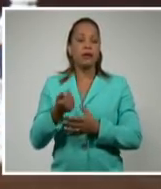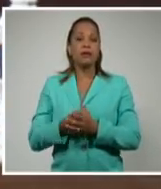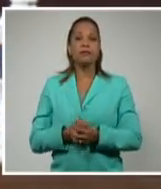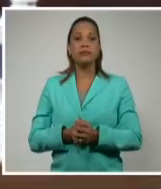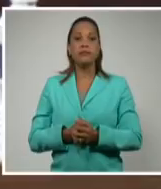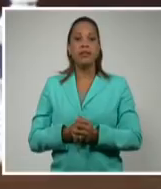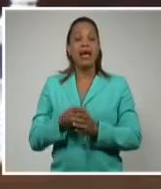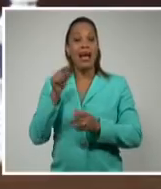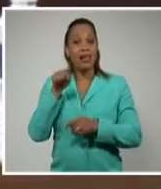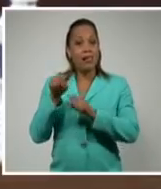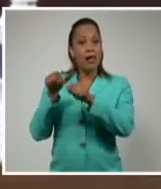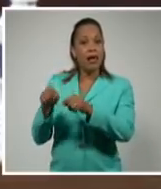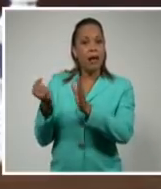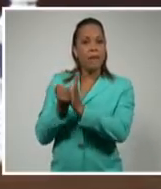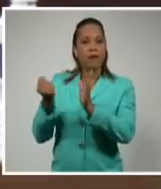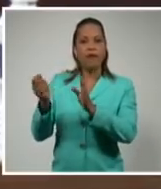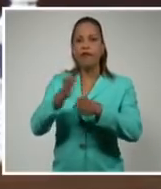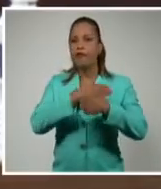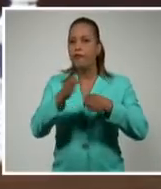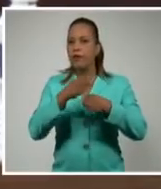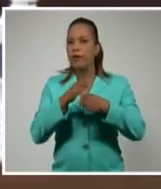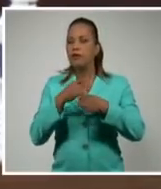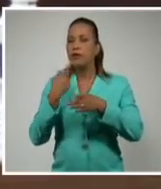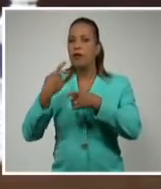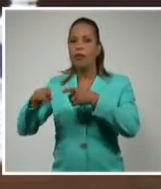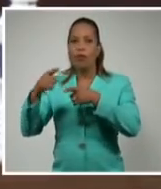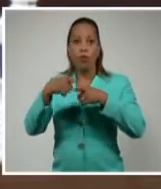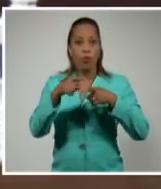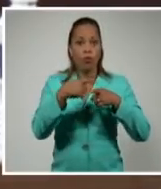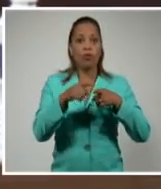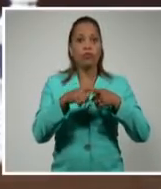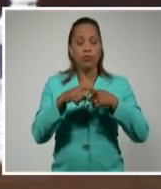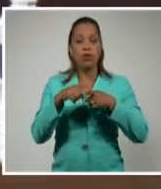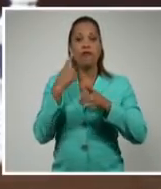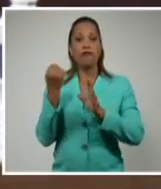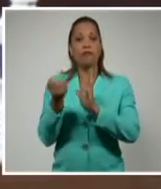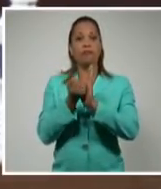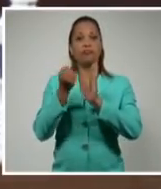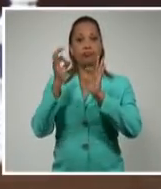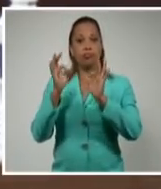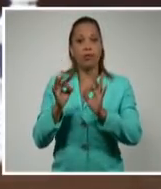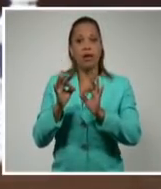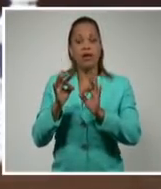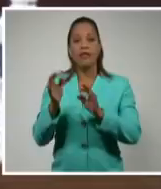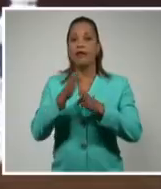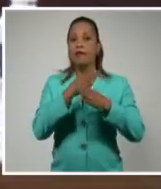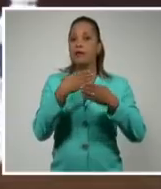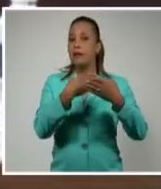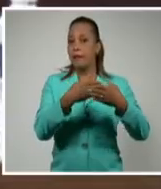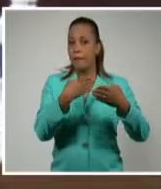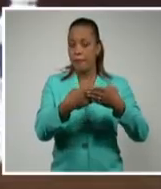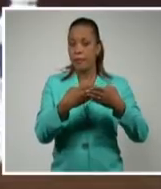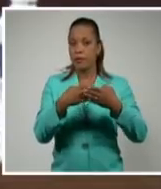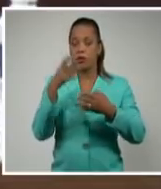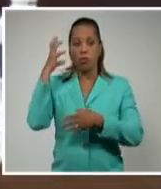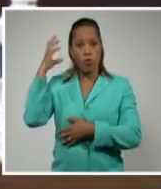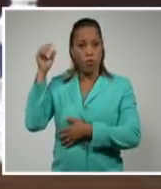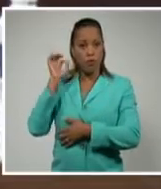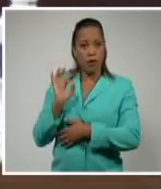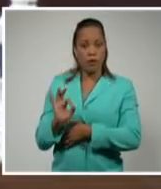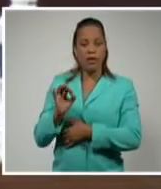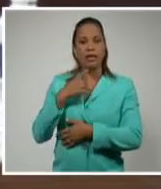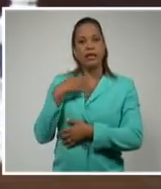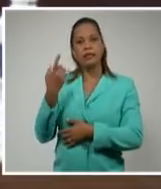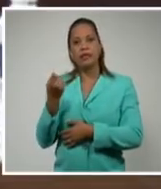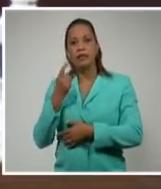aprobadas un grupo de facilidades y cuestiones, facultades de organismos, de gobierno, que requieren de